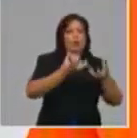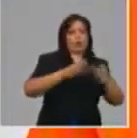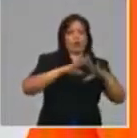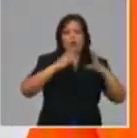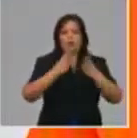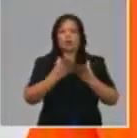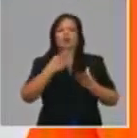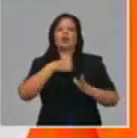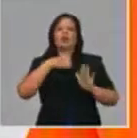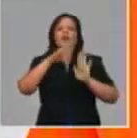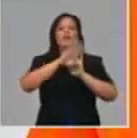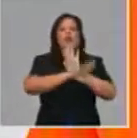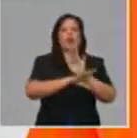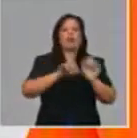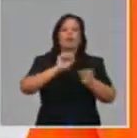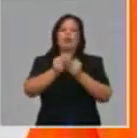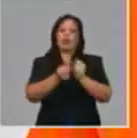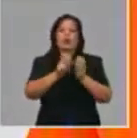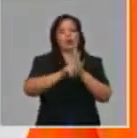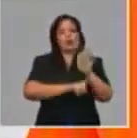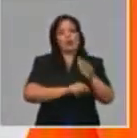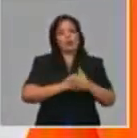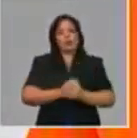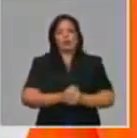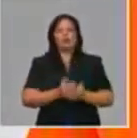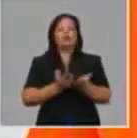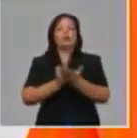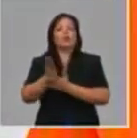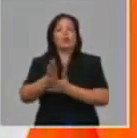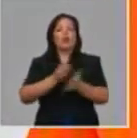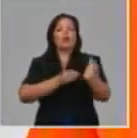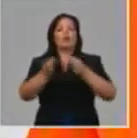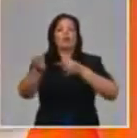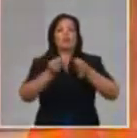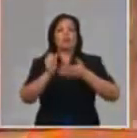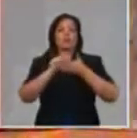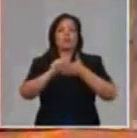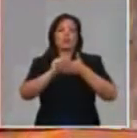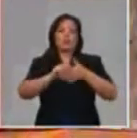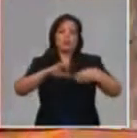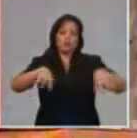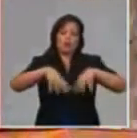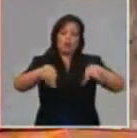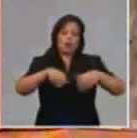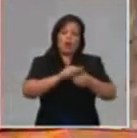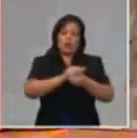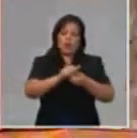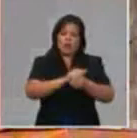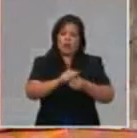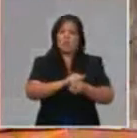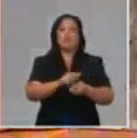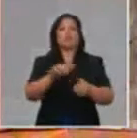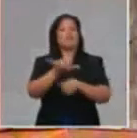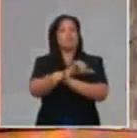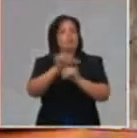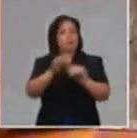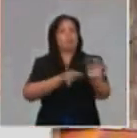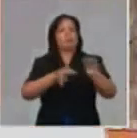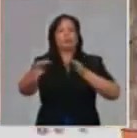energético y se mantiene la vitalidad de los servicios de la bandería donde ocurrían con relación